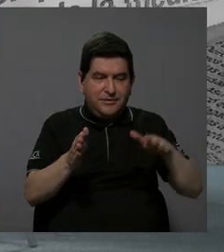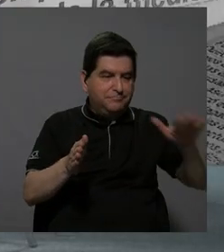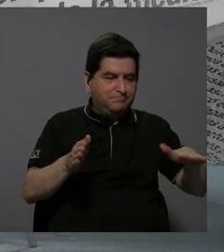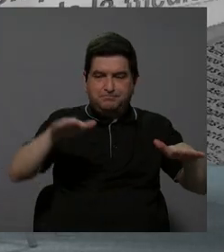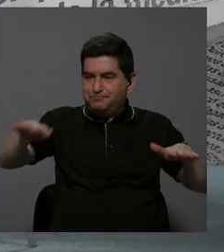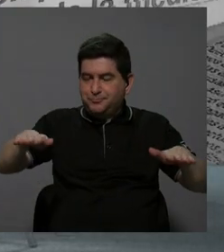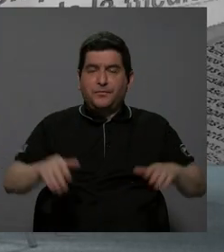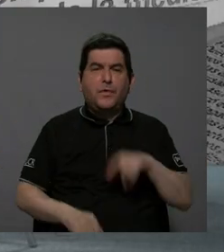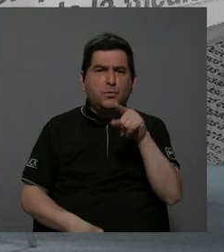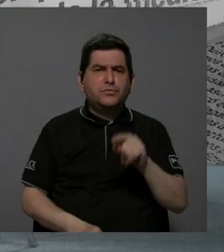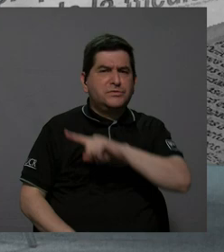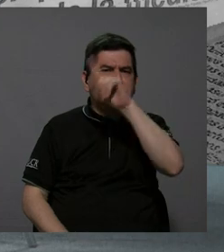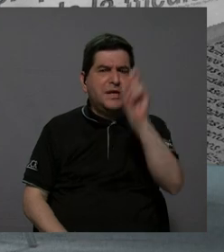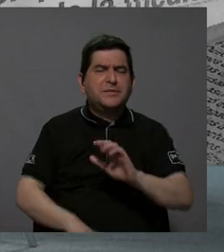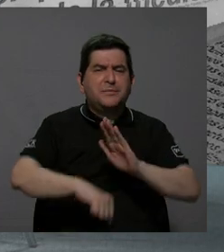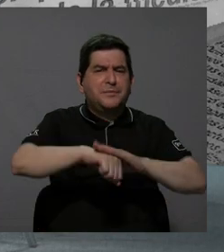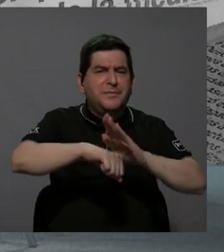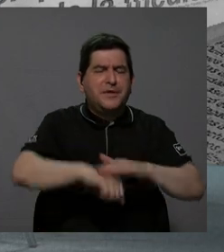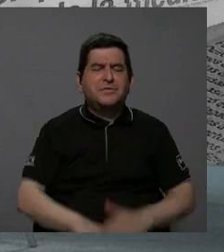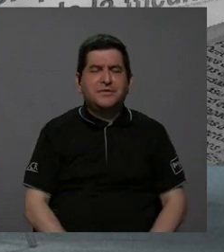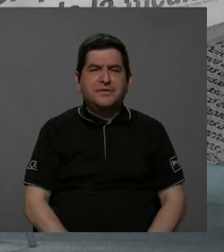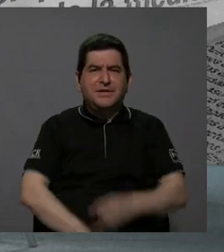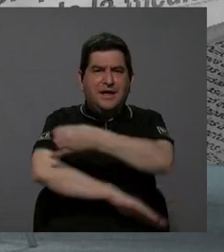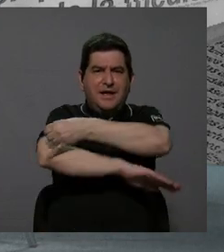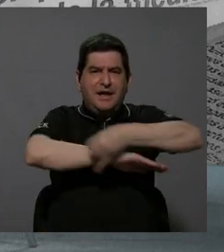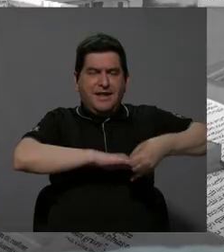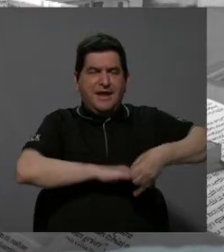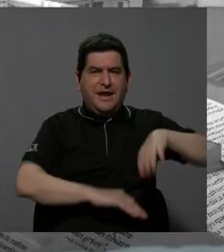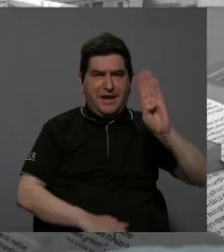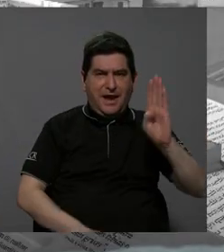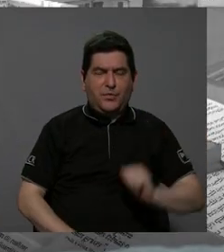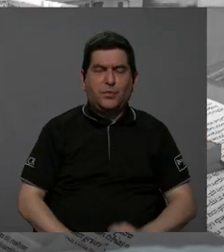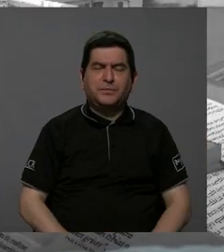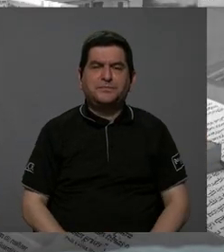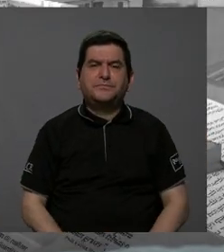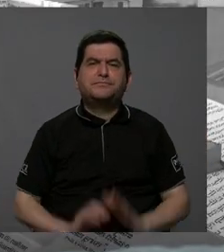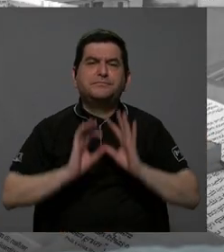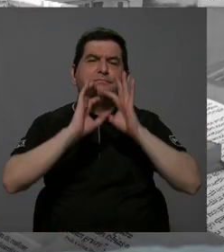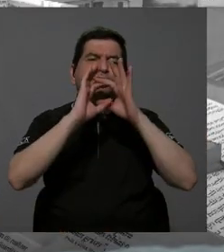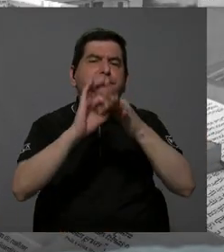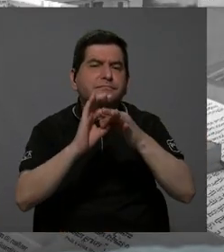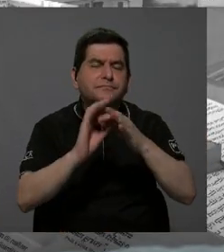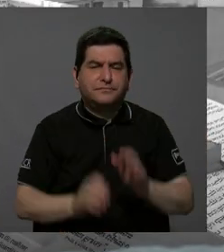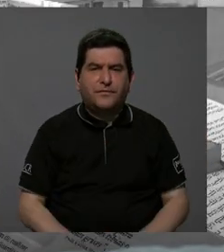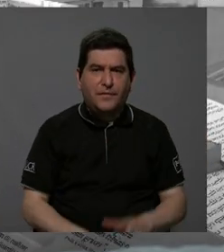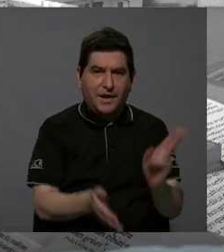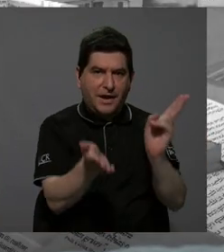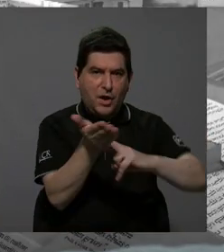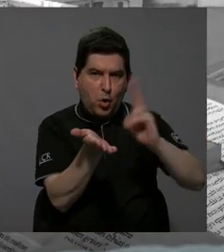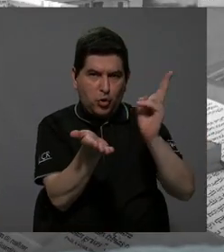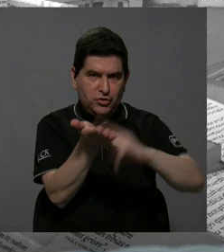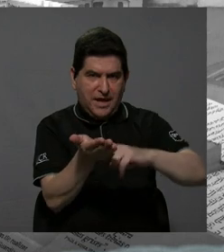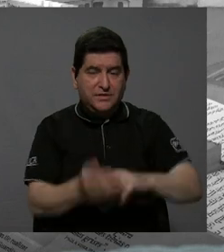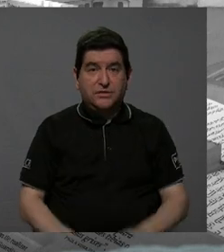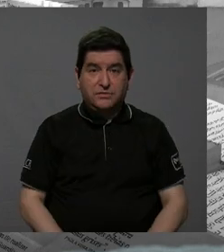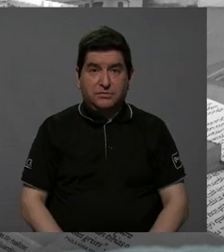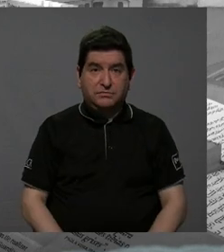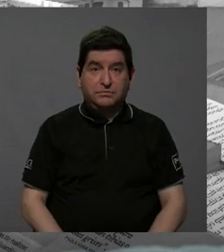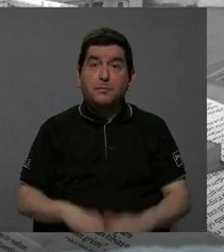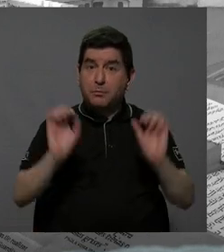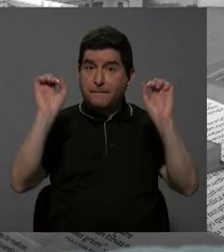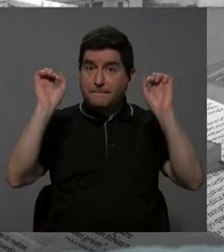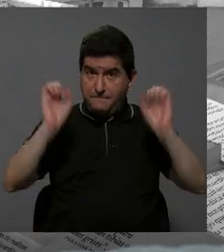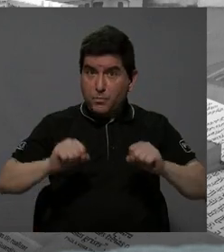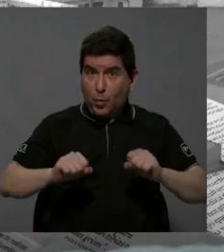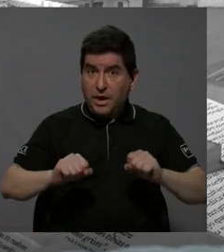Usted me deja planteada la pregunta para el ingeniero Barrantes y es efectivamente con respecto al contrato. ¿Es posible entonces